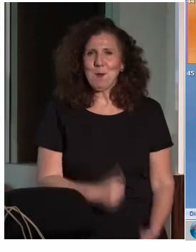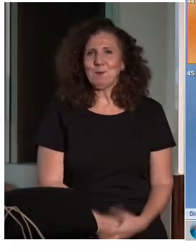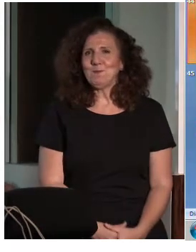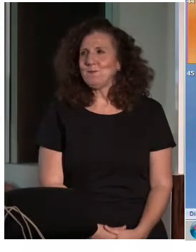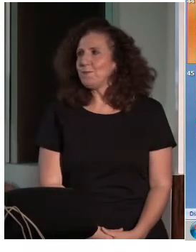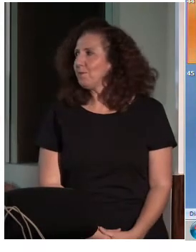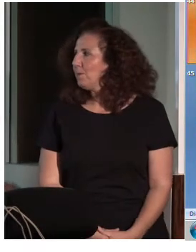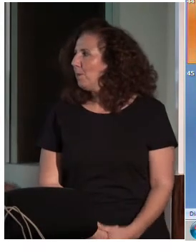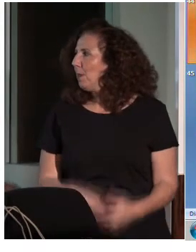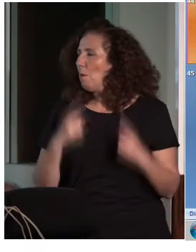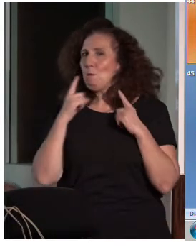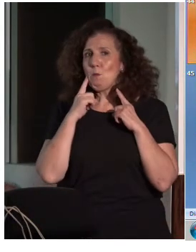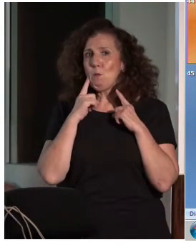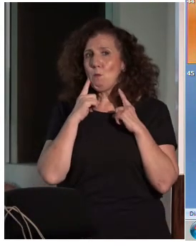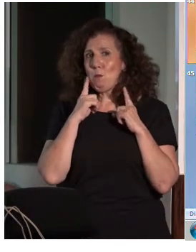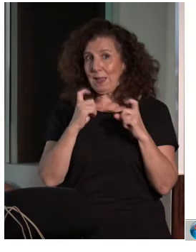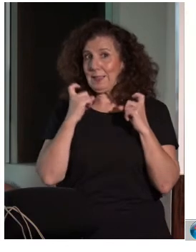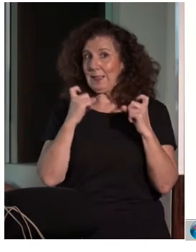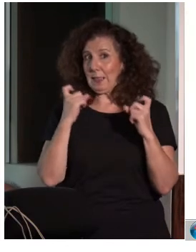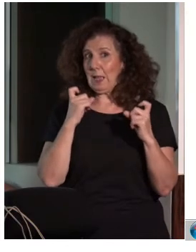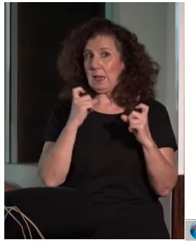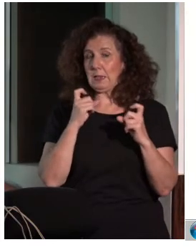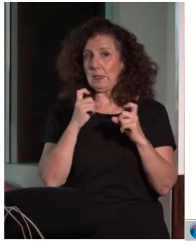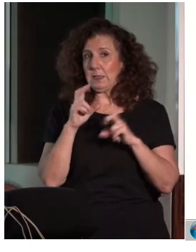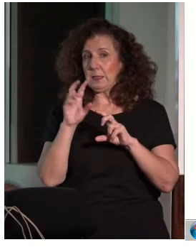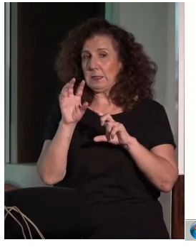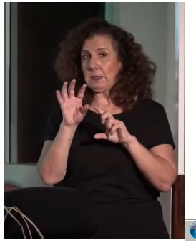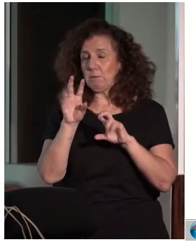Voy a intentar poneros alguno de los vídeos, a ver si...